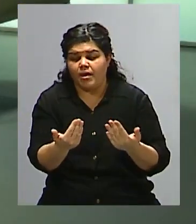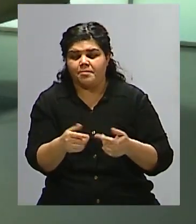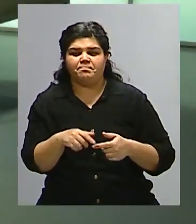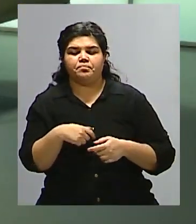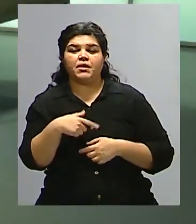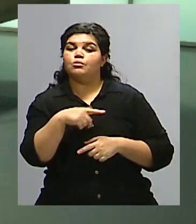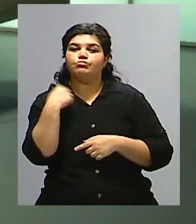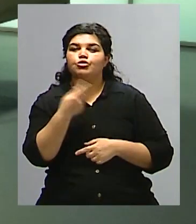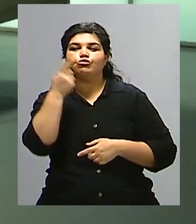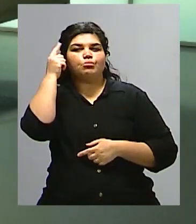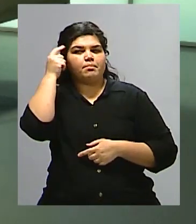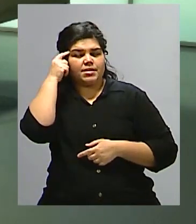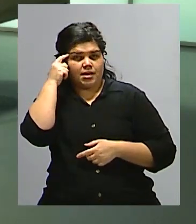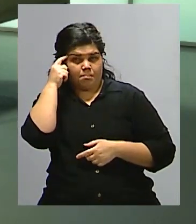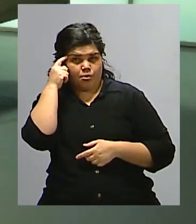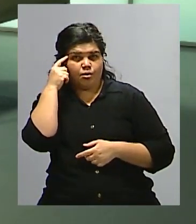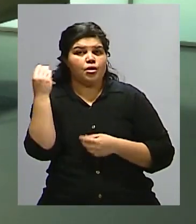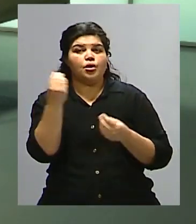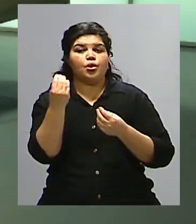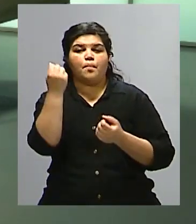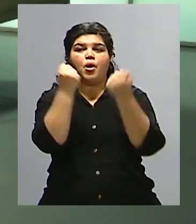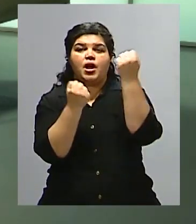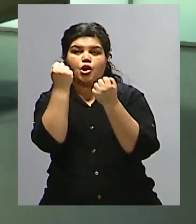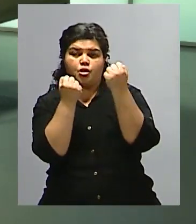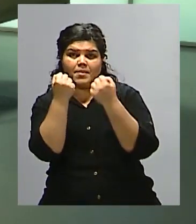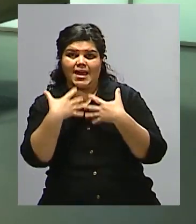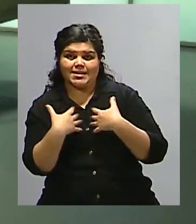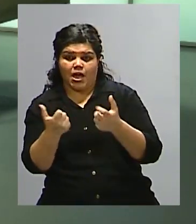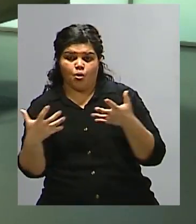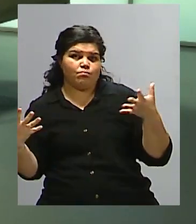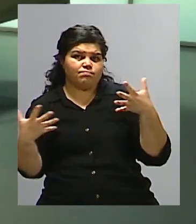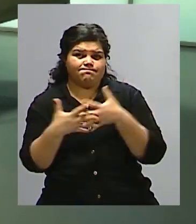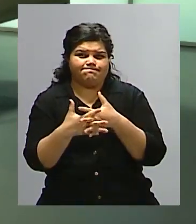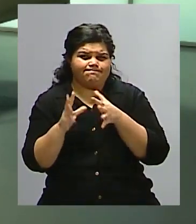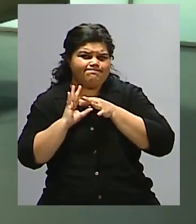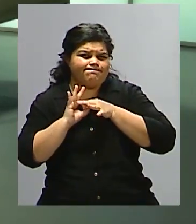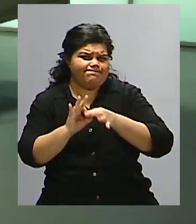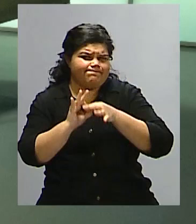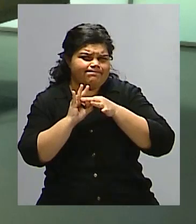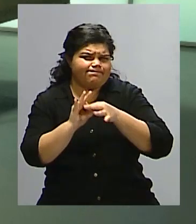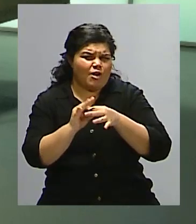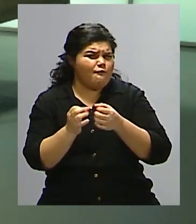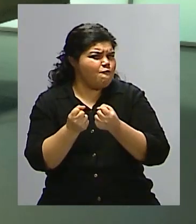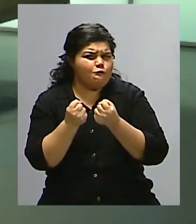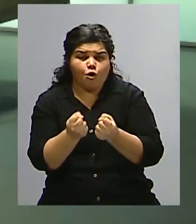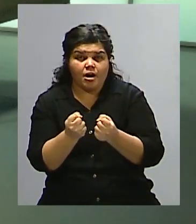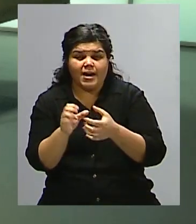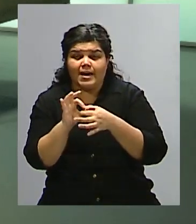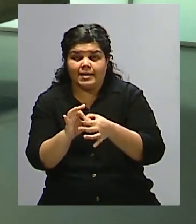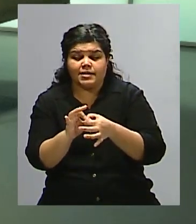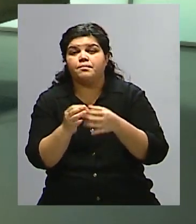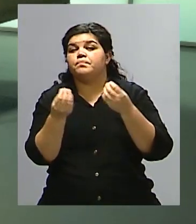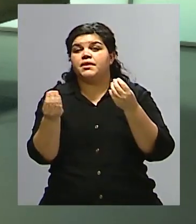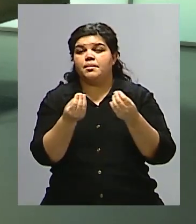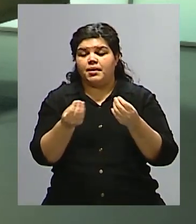pensemos acá la articulación de la economía y la salud es muy fuerte, porque en realidad, cuando vos te pones a analizar cómo se financia